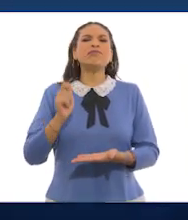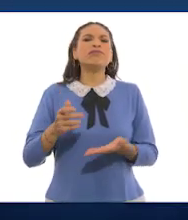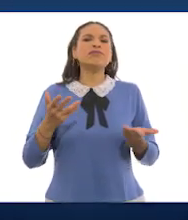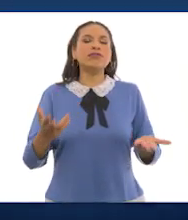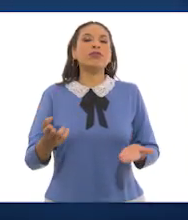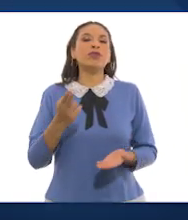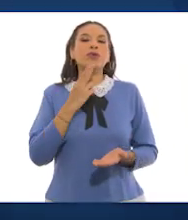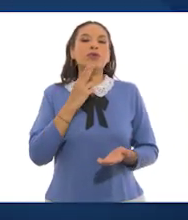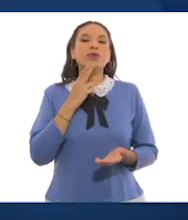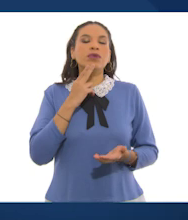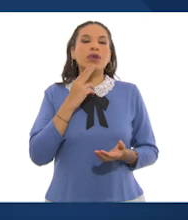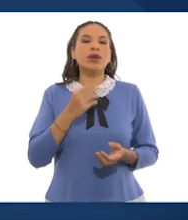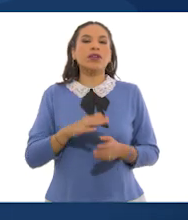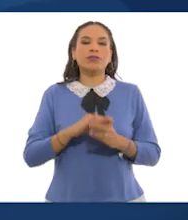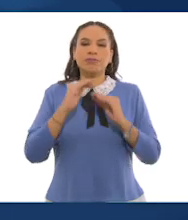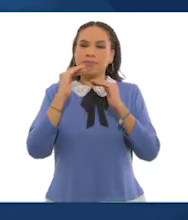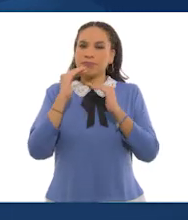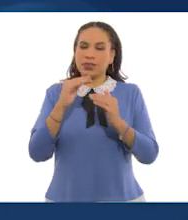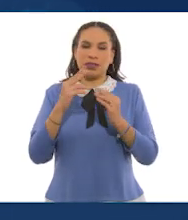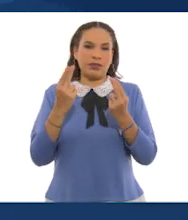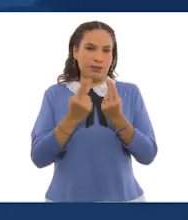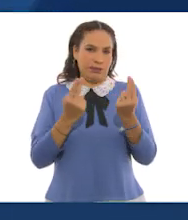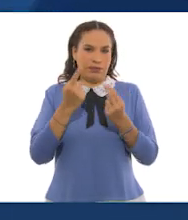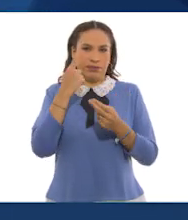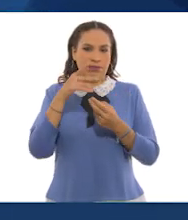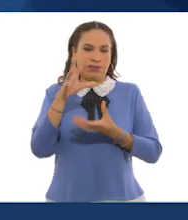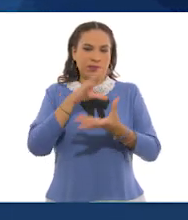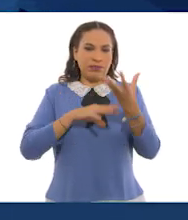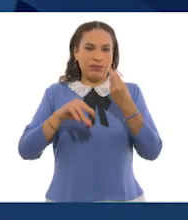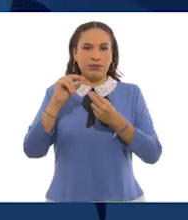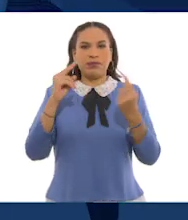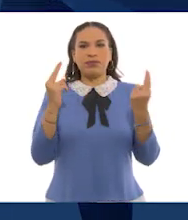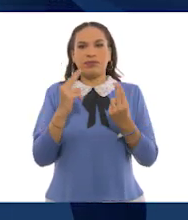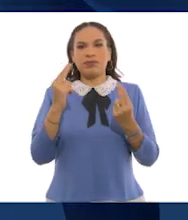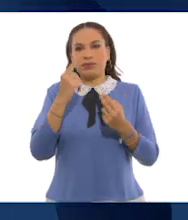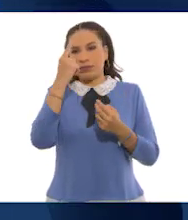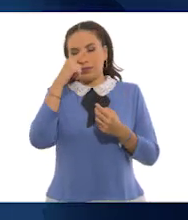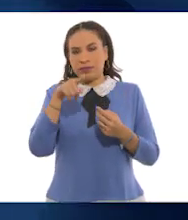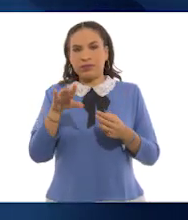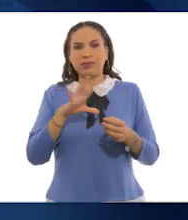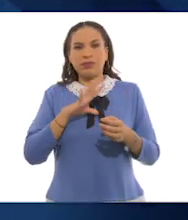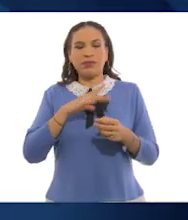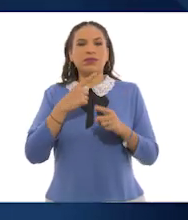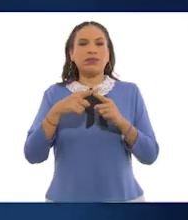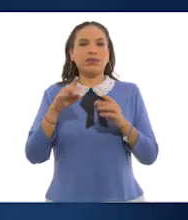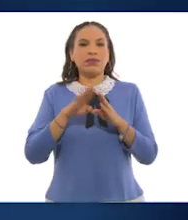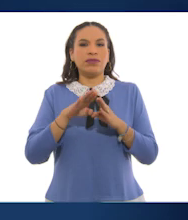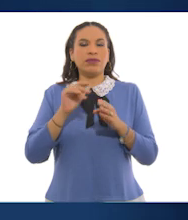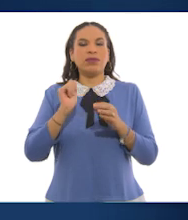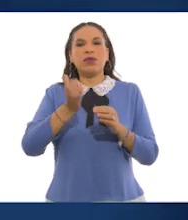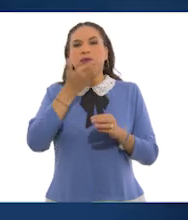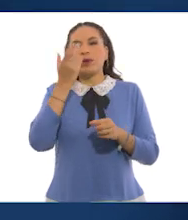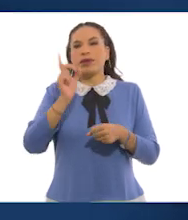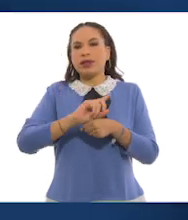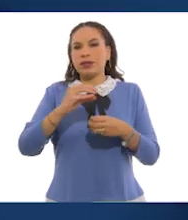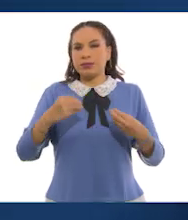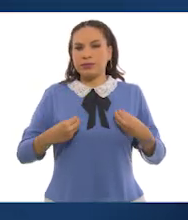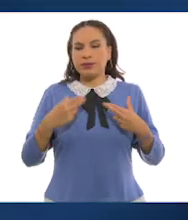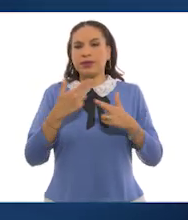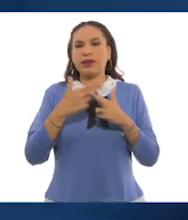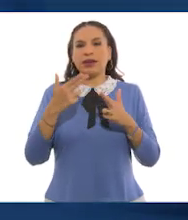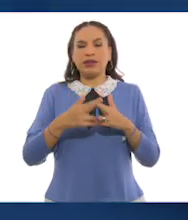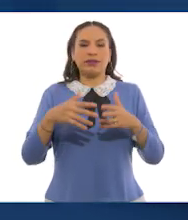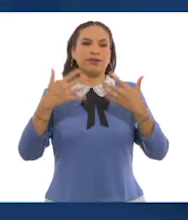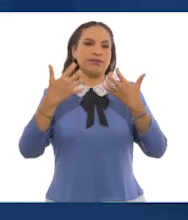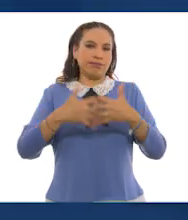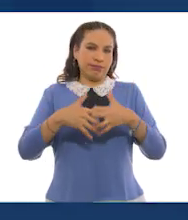a utilizar la cantidad mínima indispensable de recursos necesarios en acciones que van desde la cotidianidad hasta las